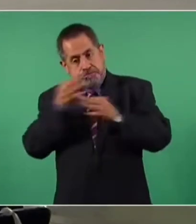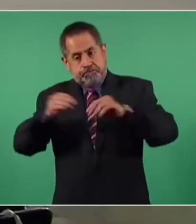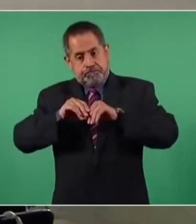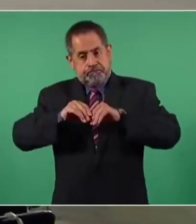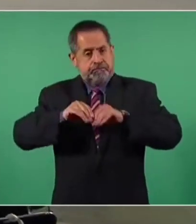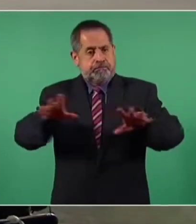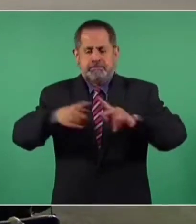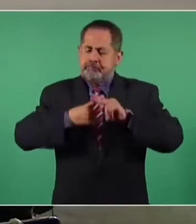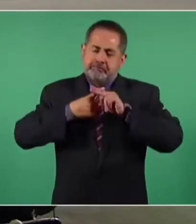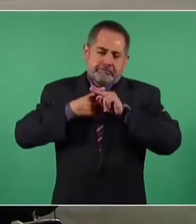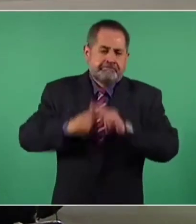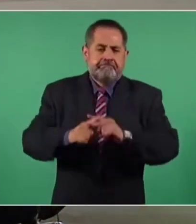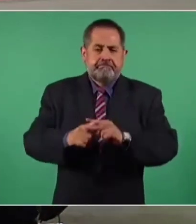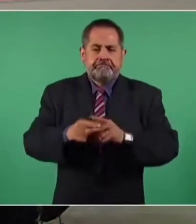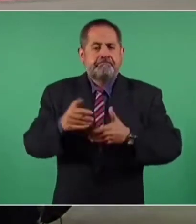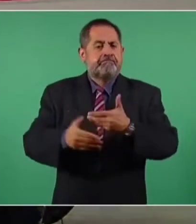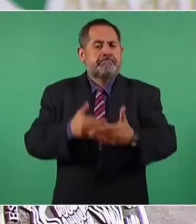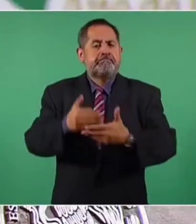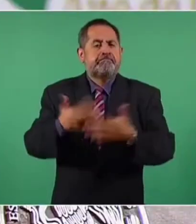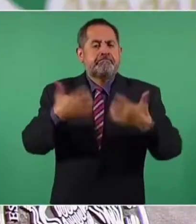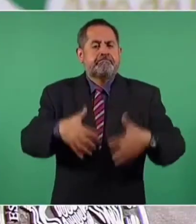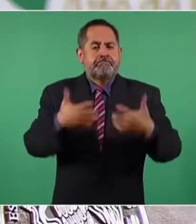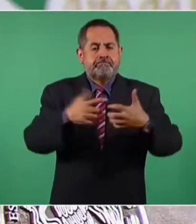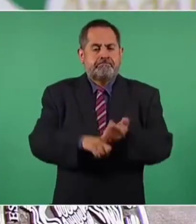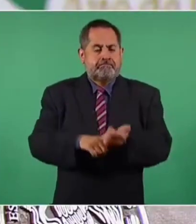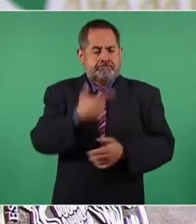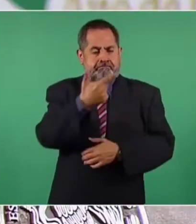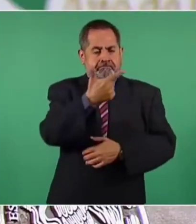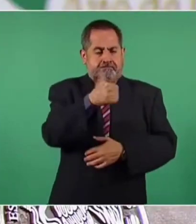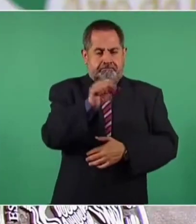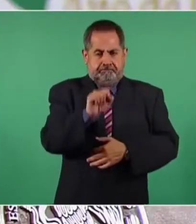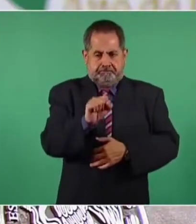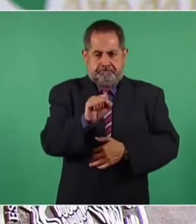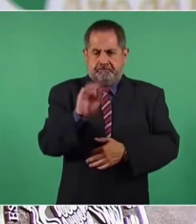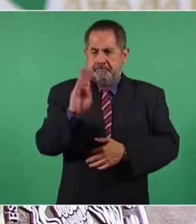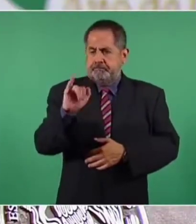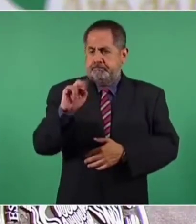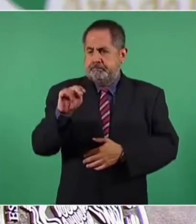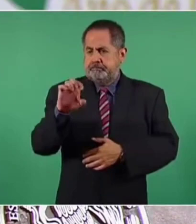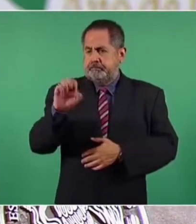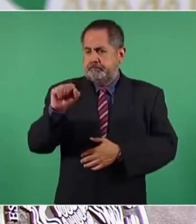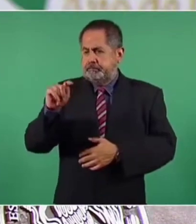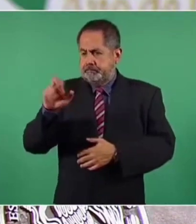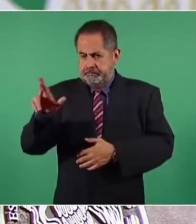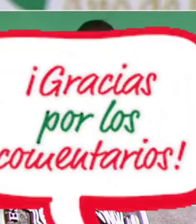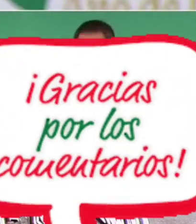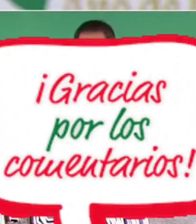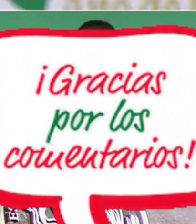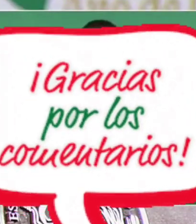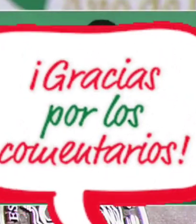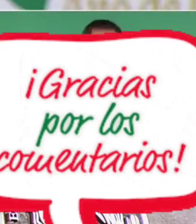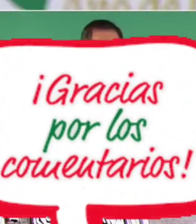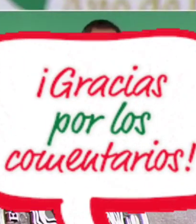operaciones de la empresa Gas Bienestar en un término no mayor a 90 días.